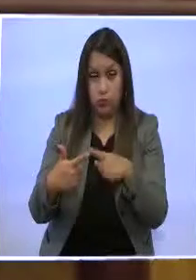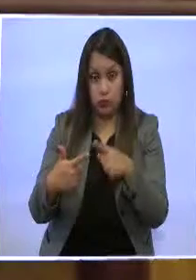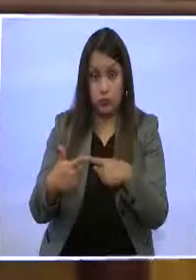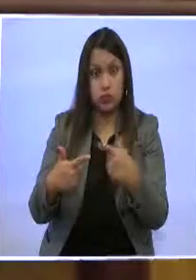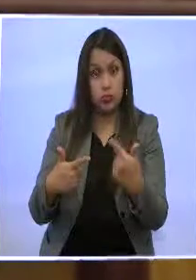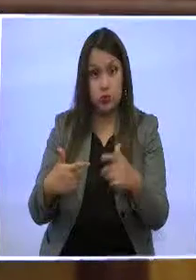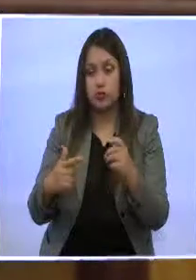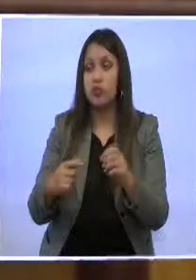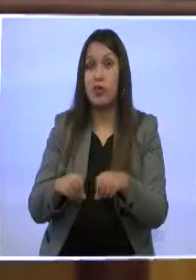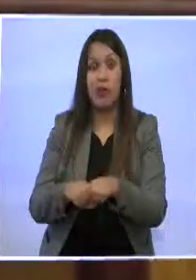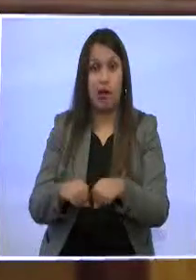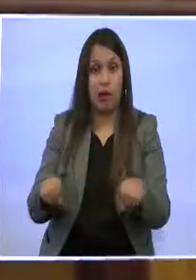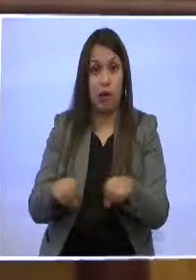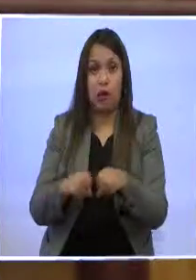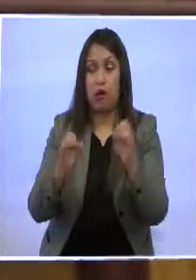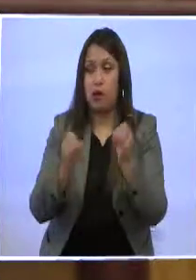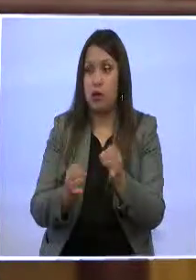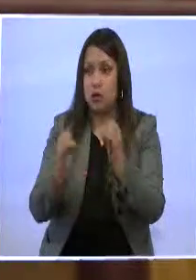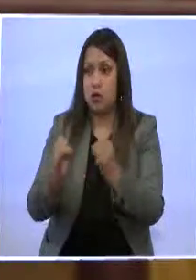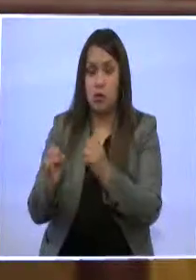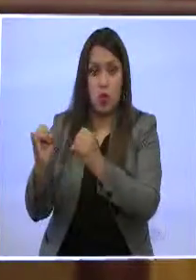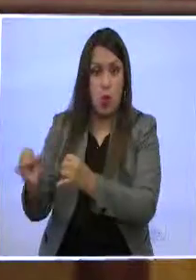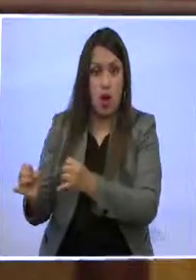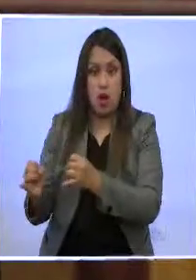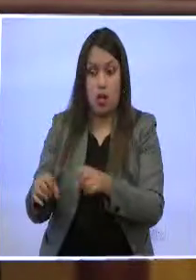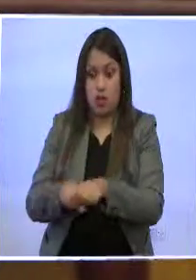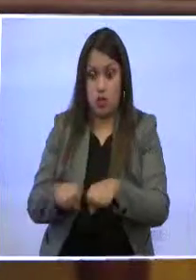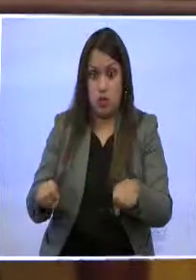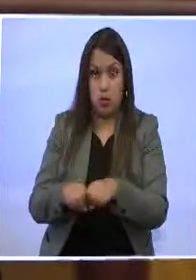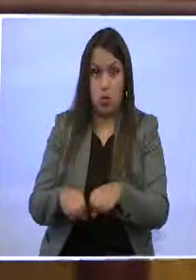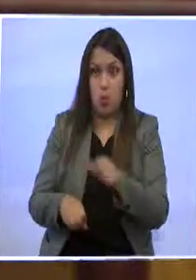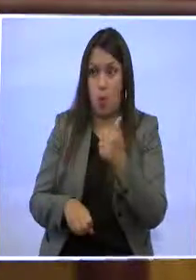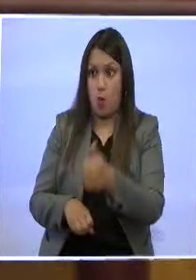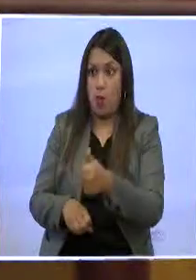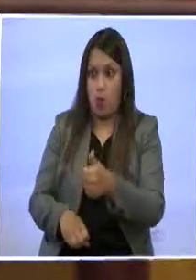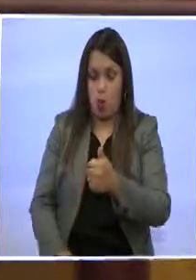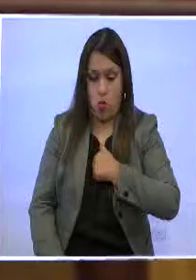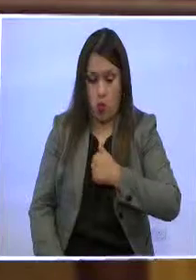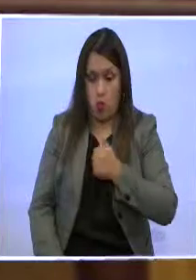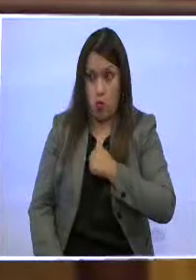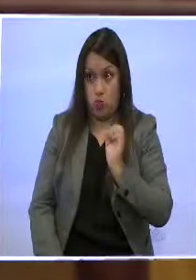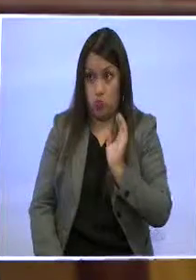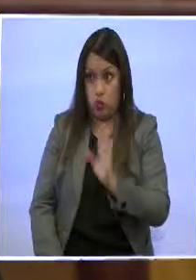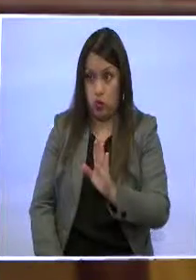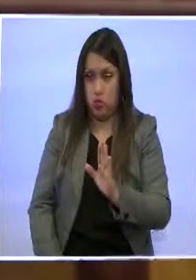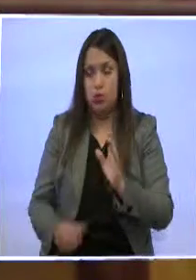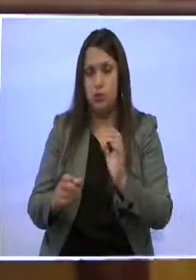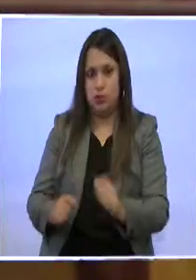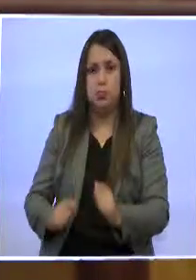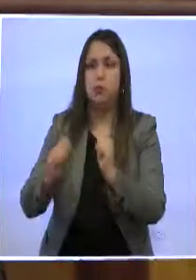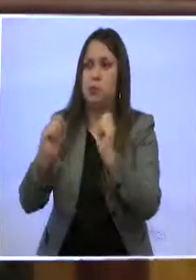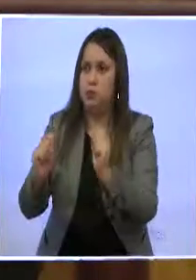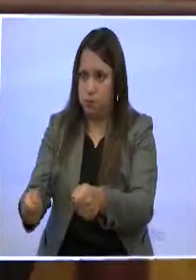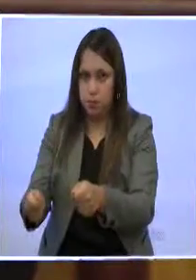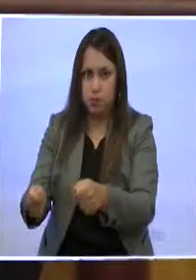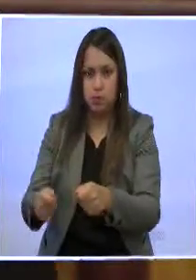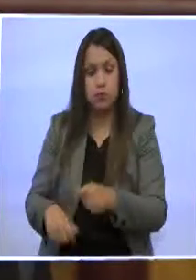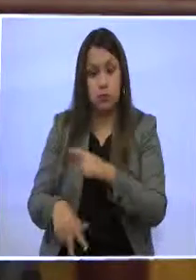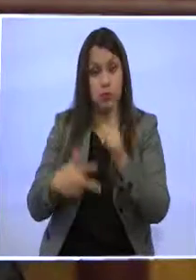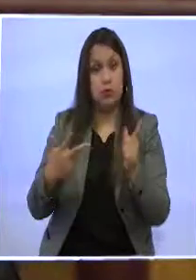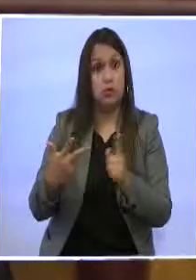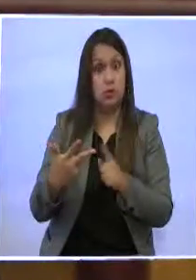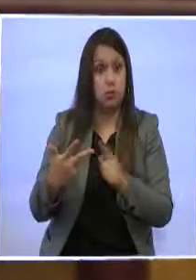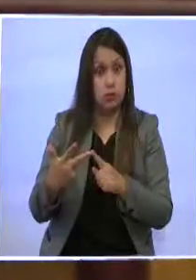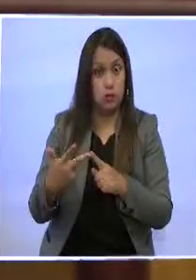escrituras individuales de cada uno de los asentados en los lotes que tienen ese vecindario. Y el tercero es justamente